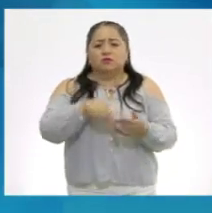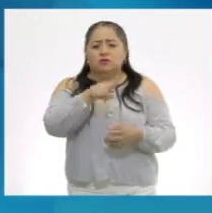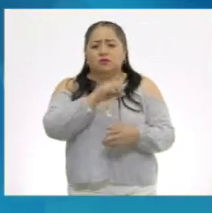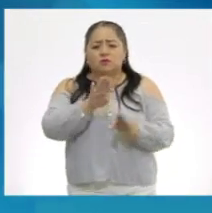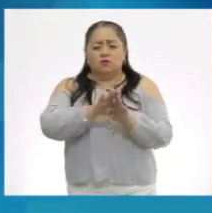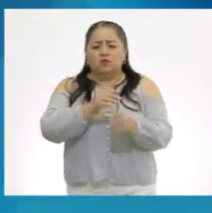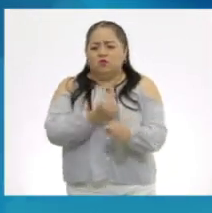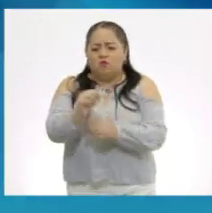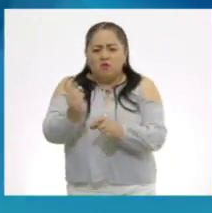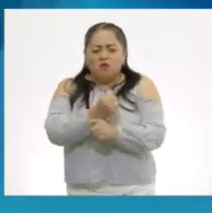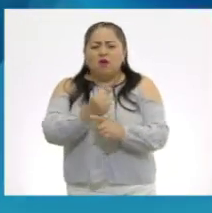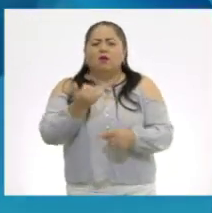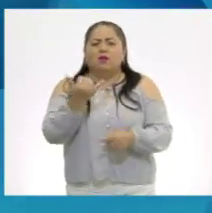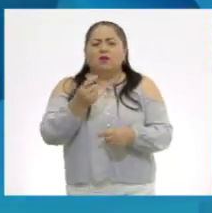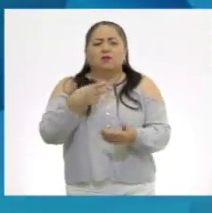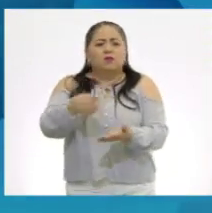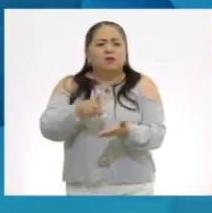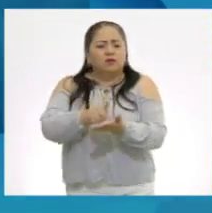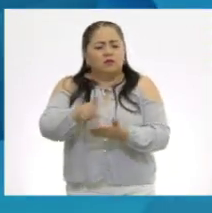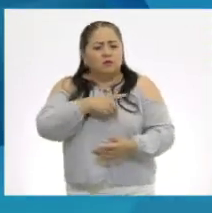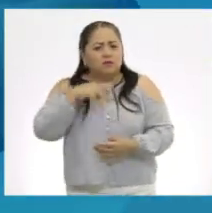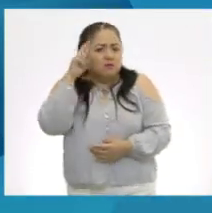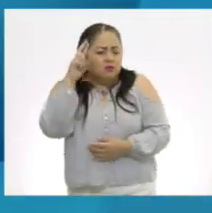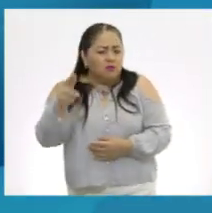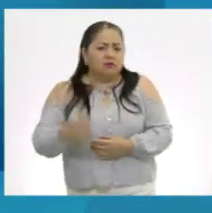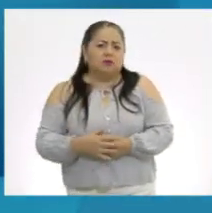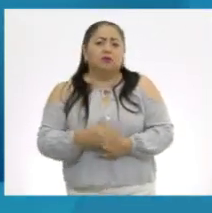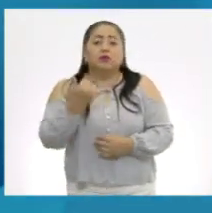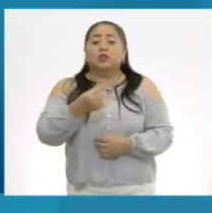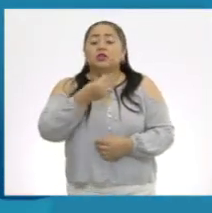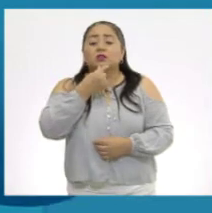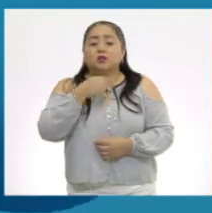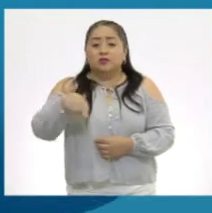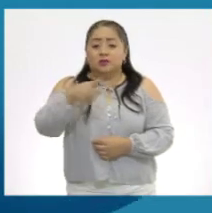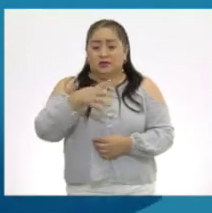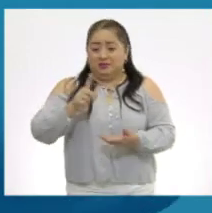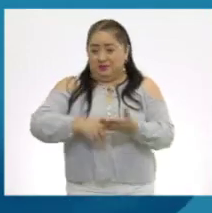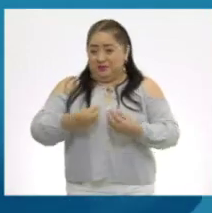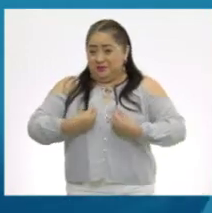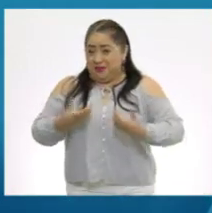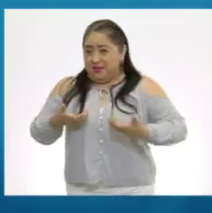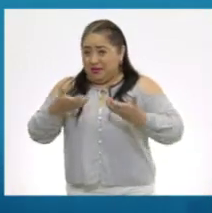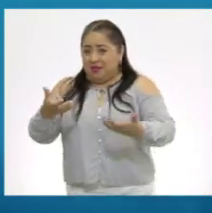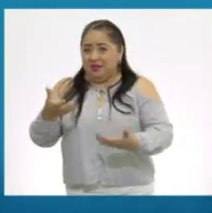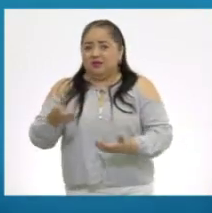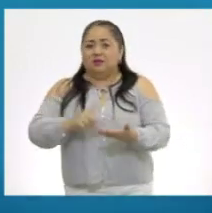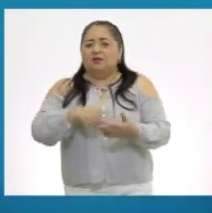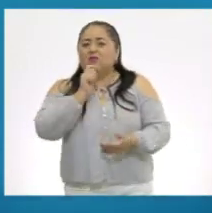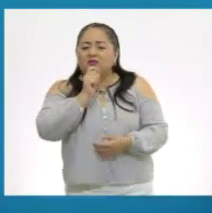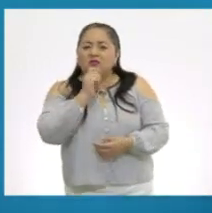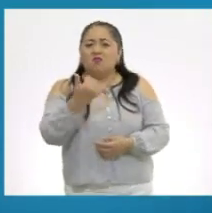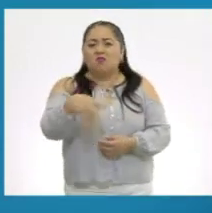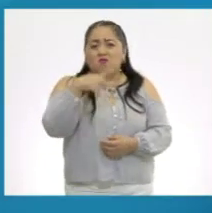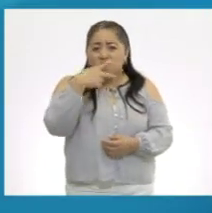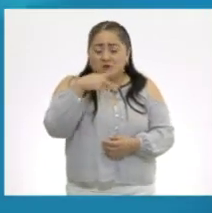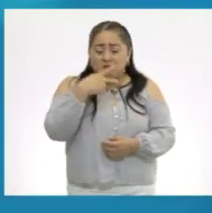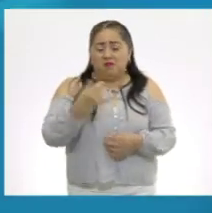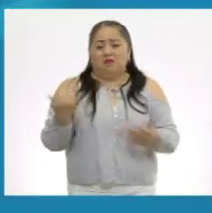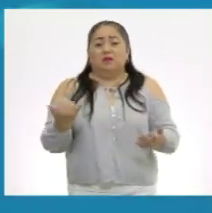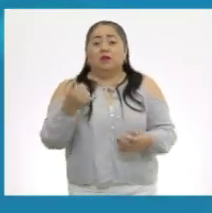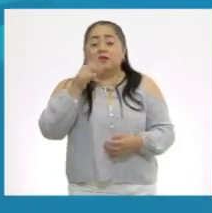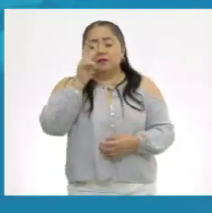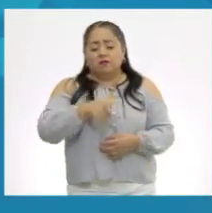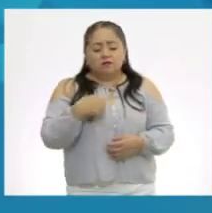derechos. Me pone triste que las mujeres sean asesinas y los niños que viven en la calle que se drogan y fuman. Y de manera personal,